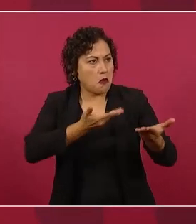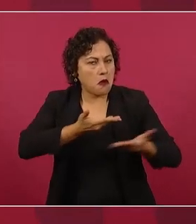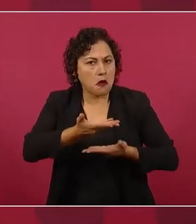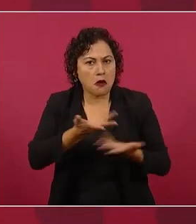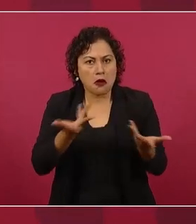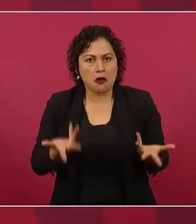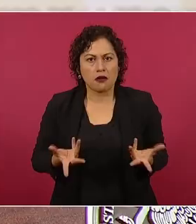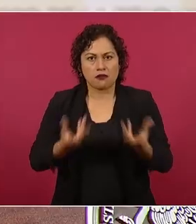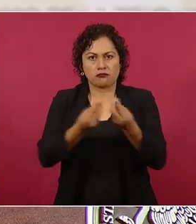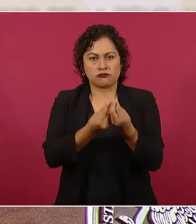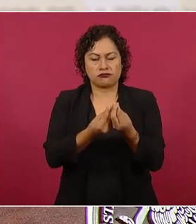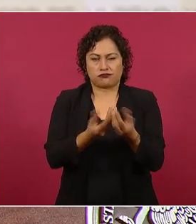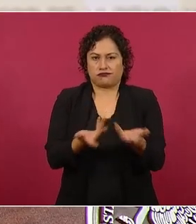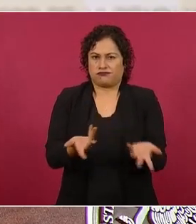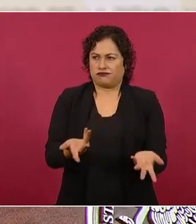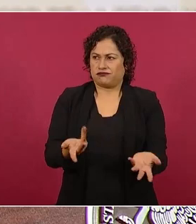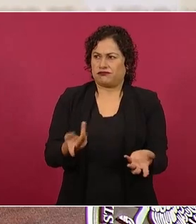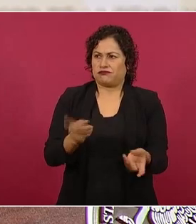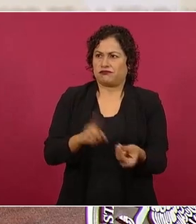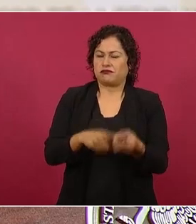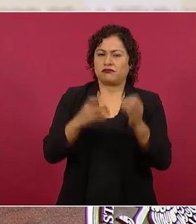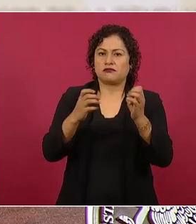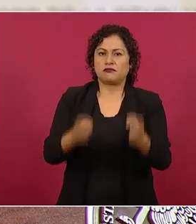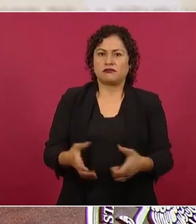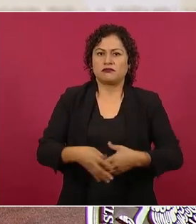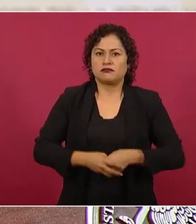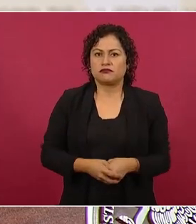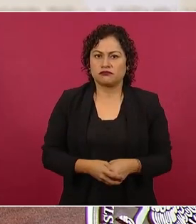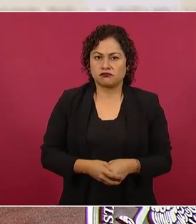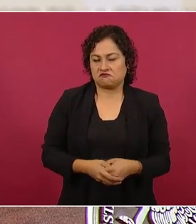se propone?, vamos a elegirlos,